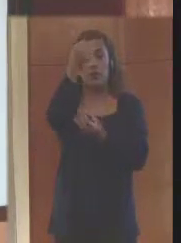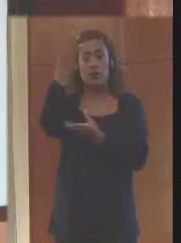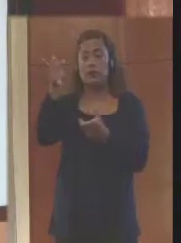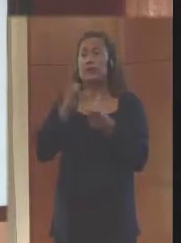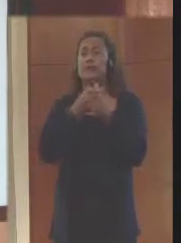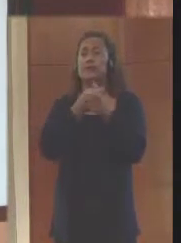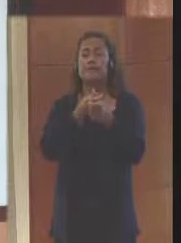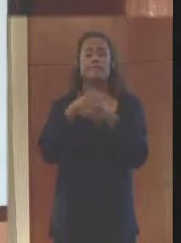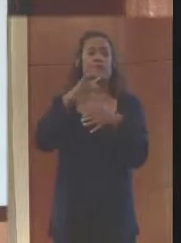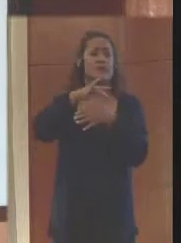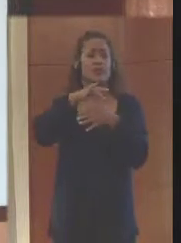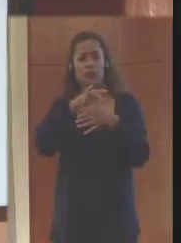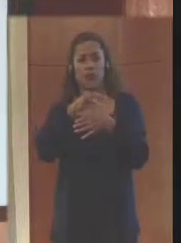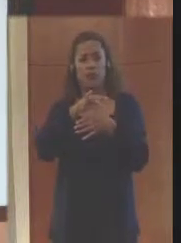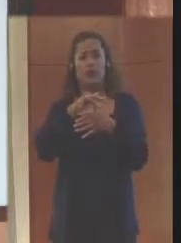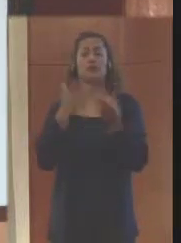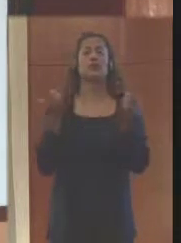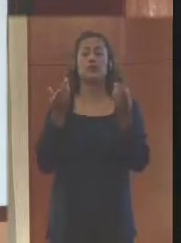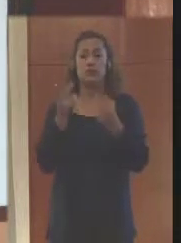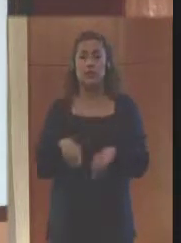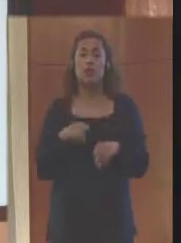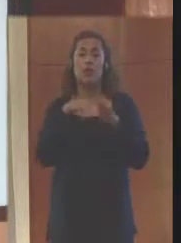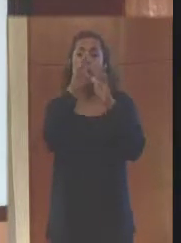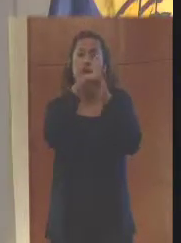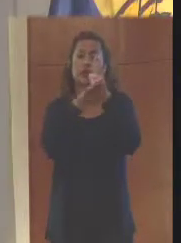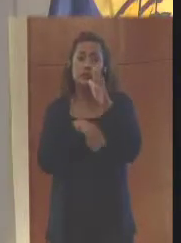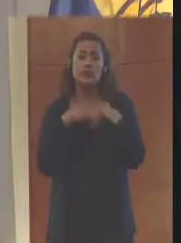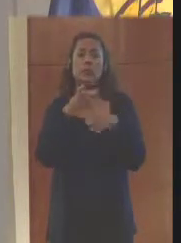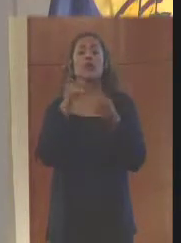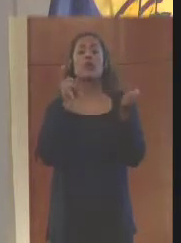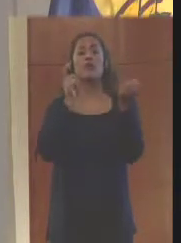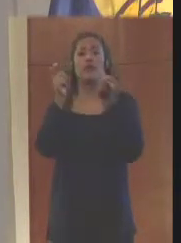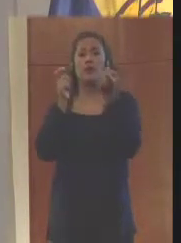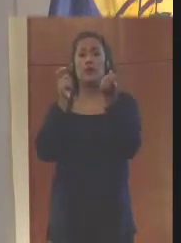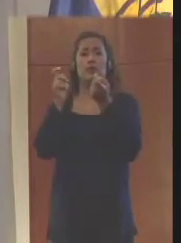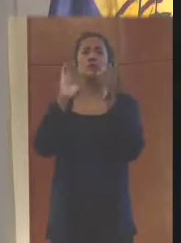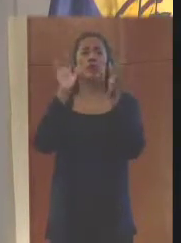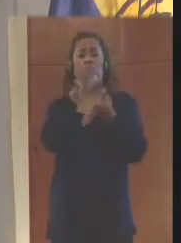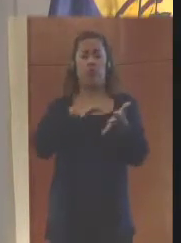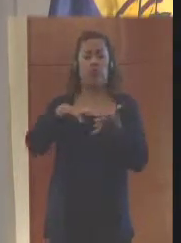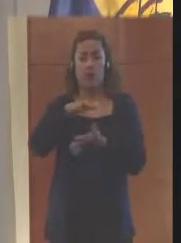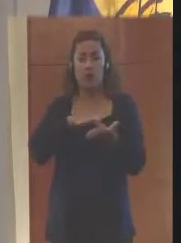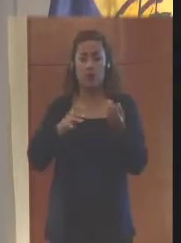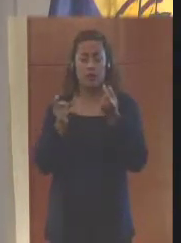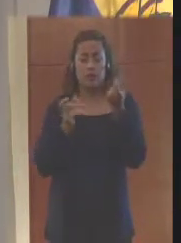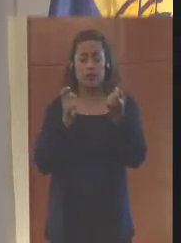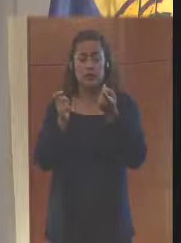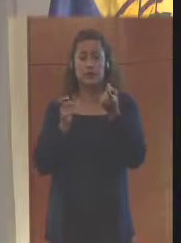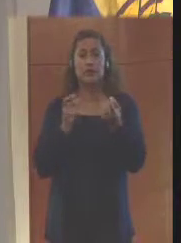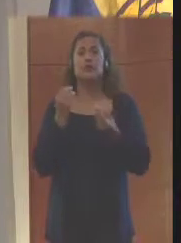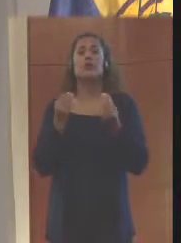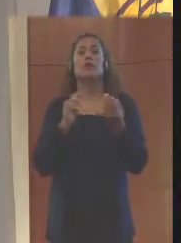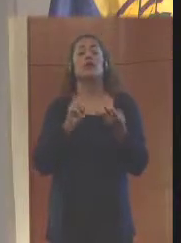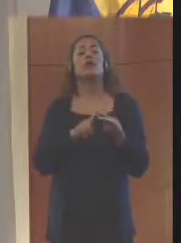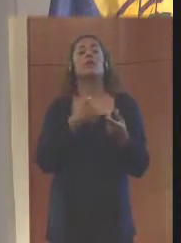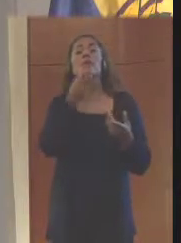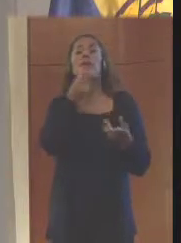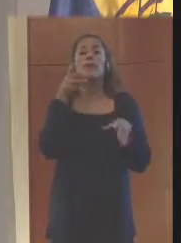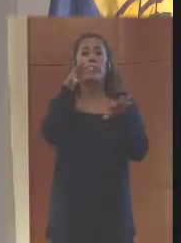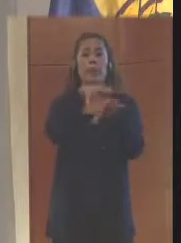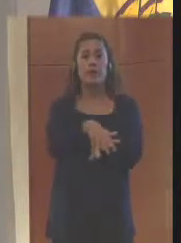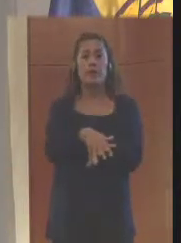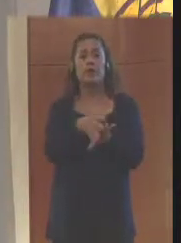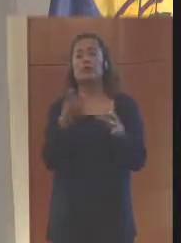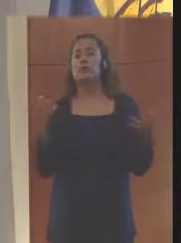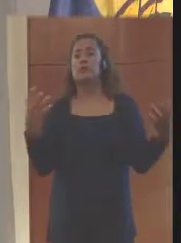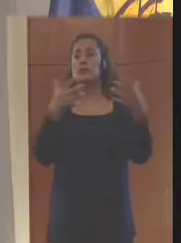Riesgo, la Reducción del Riesgo y otro para el Manejo de Desastres, dentro de los integrantes del Comité Nacional de